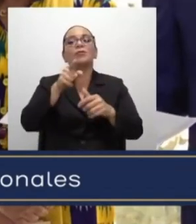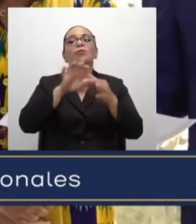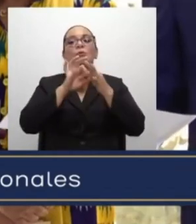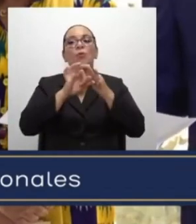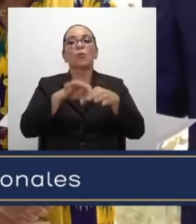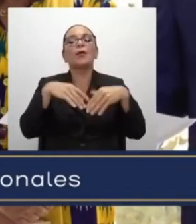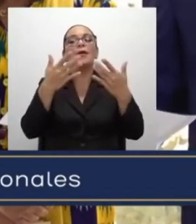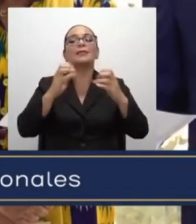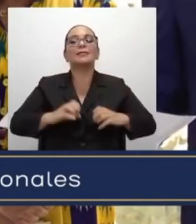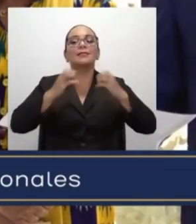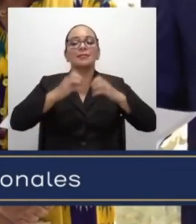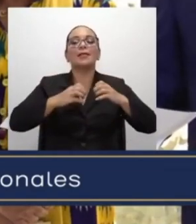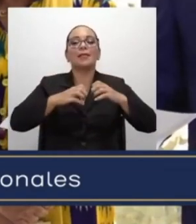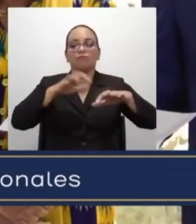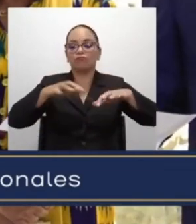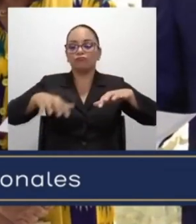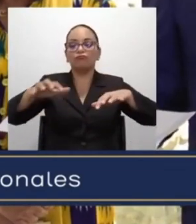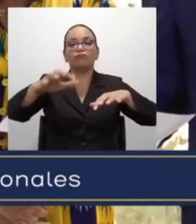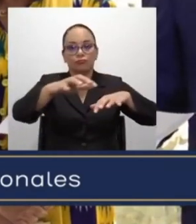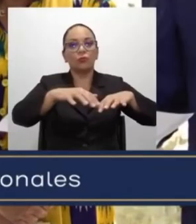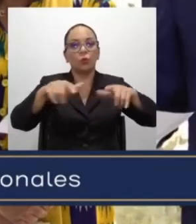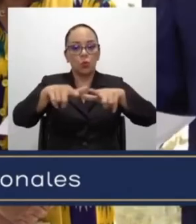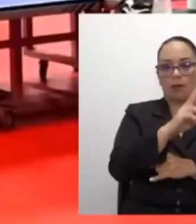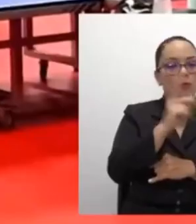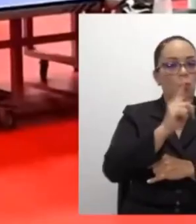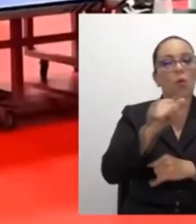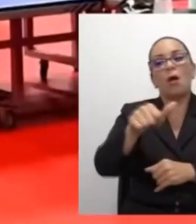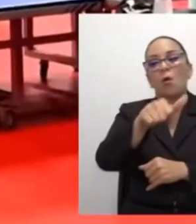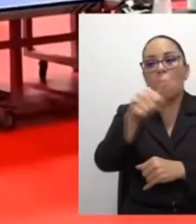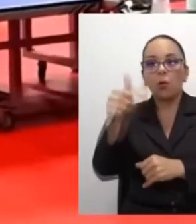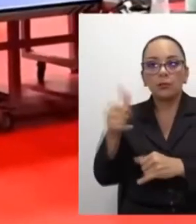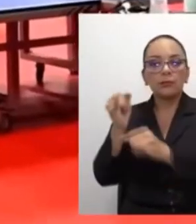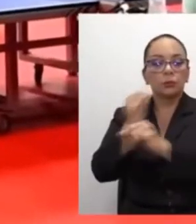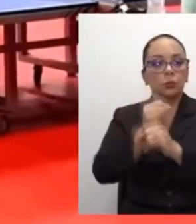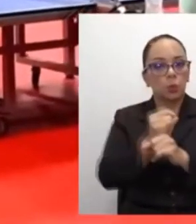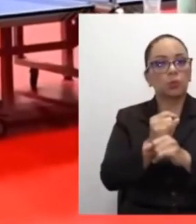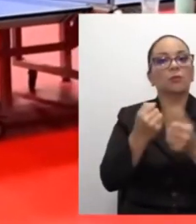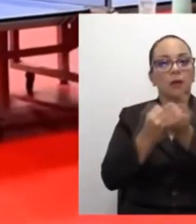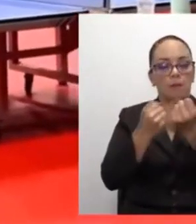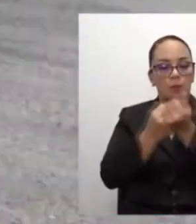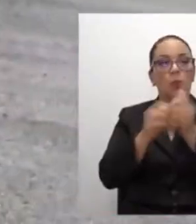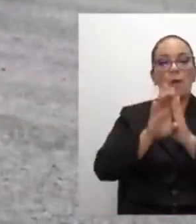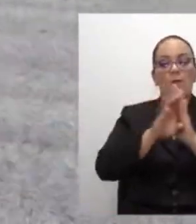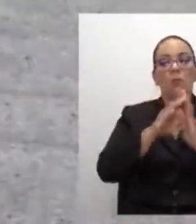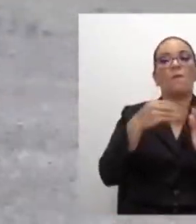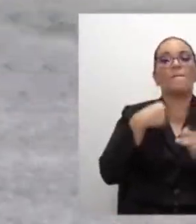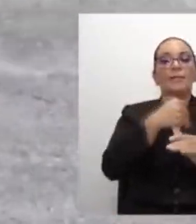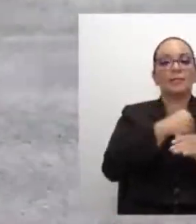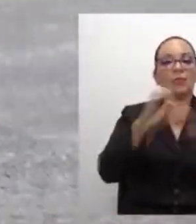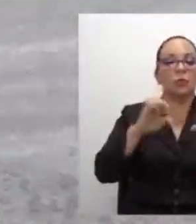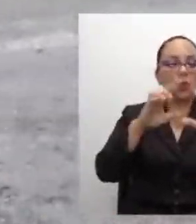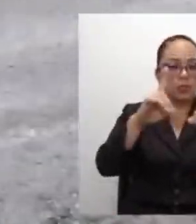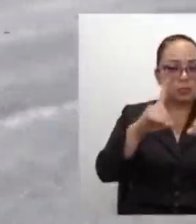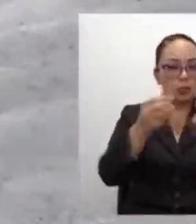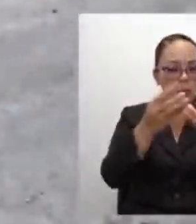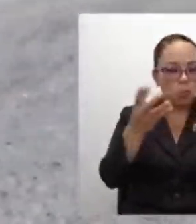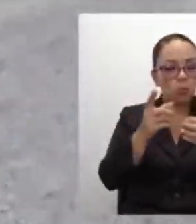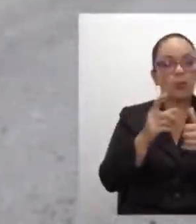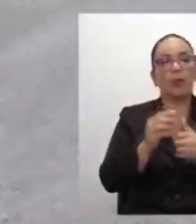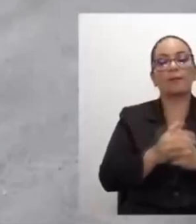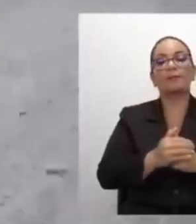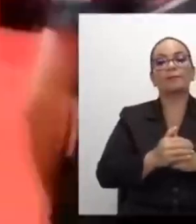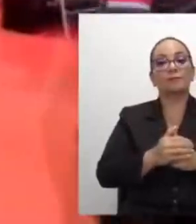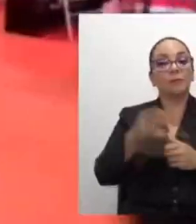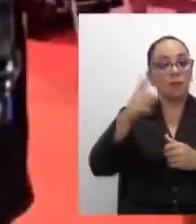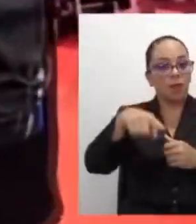existencia de instalaciones deportivas donde se puedan organizar estos eventos. Pérez Celedón tiene ya varios atletas